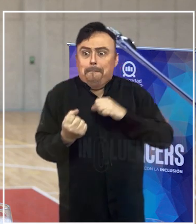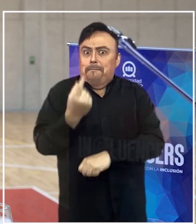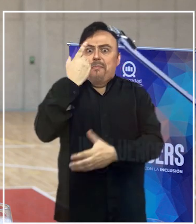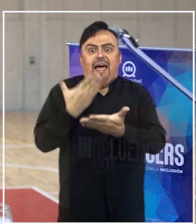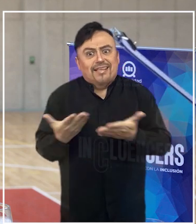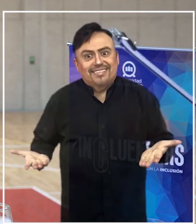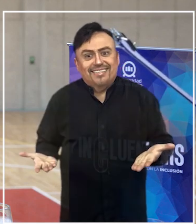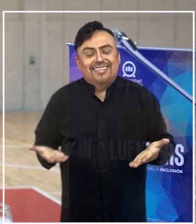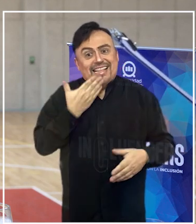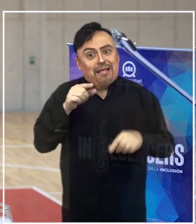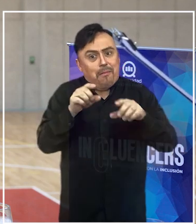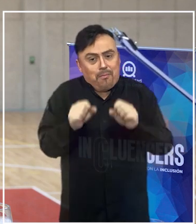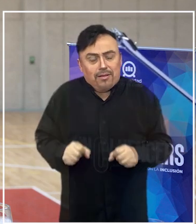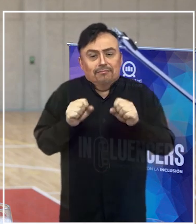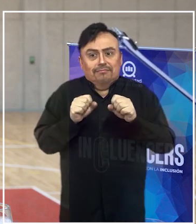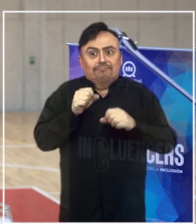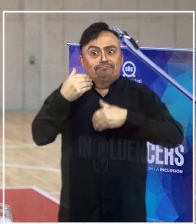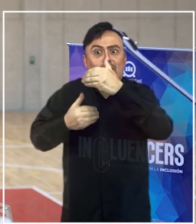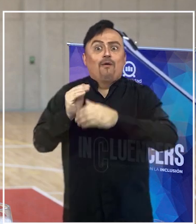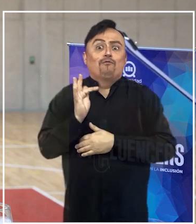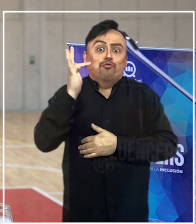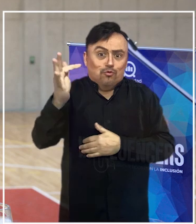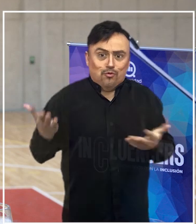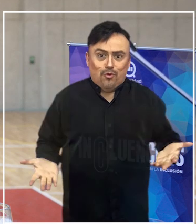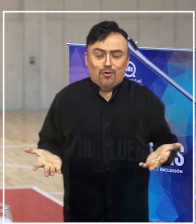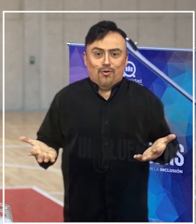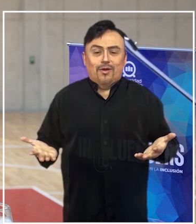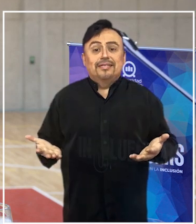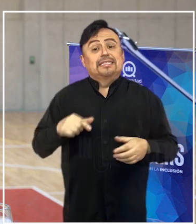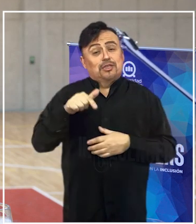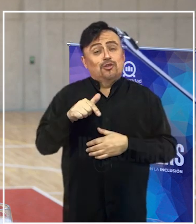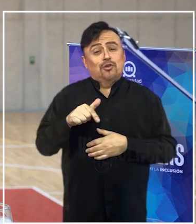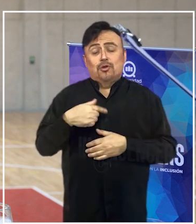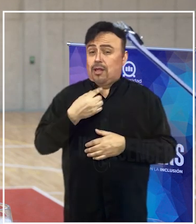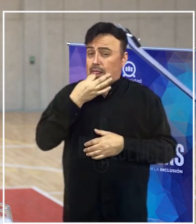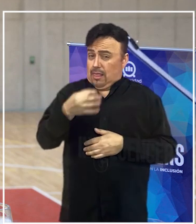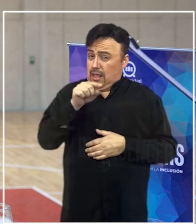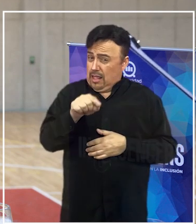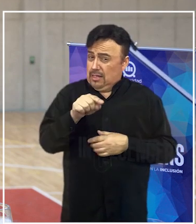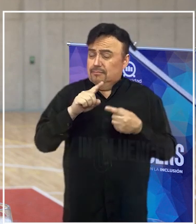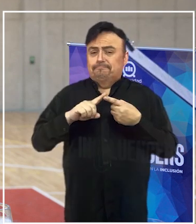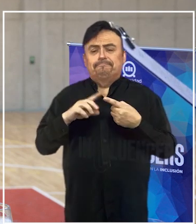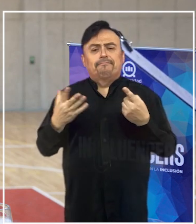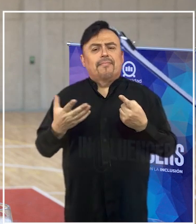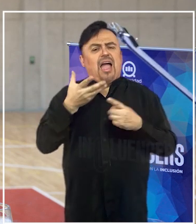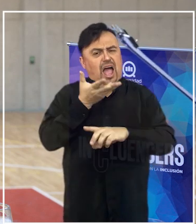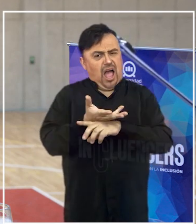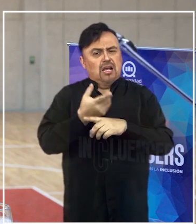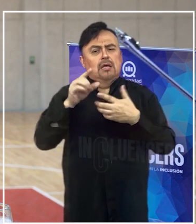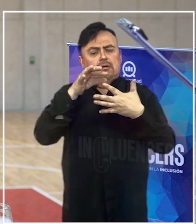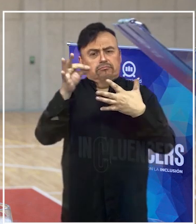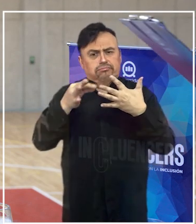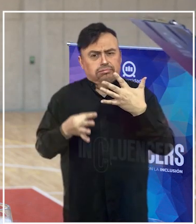también da posibilidades hacia el futuro y yo diría que en ese aspecto hay muchos elementos que